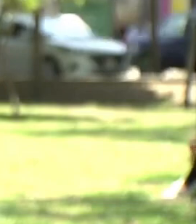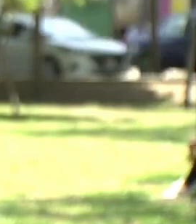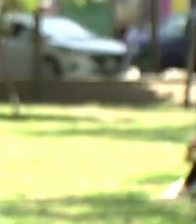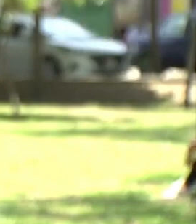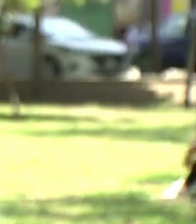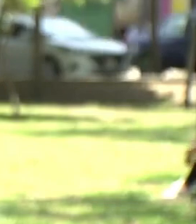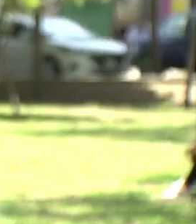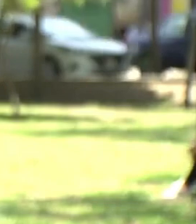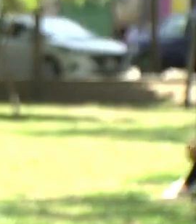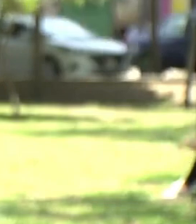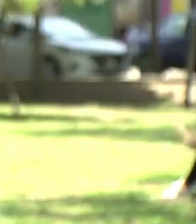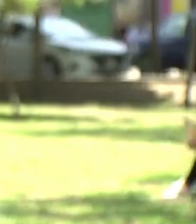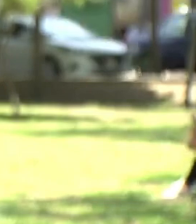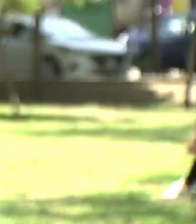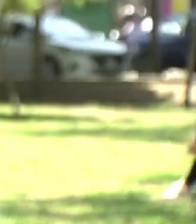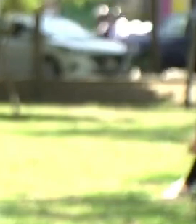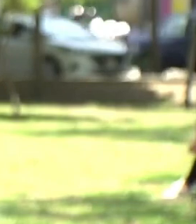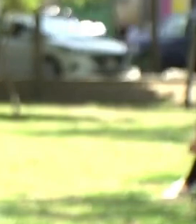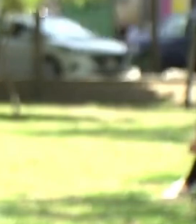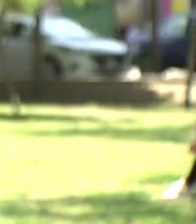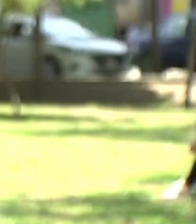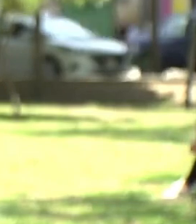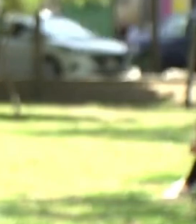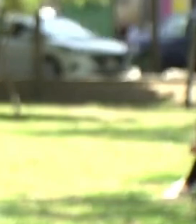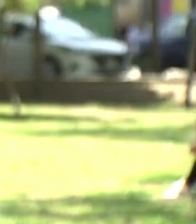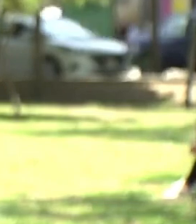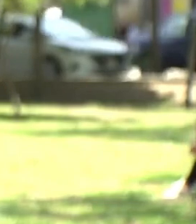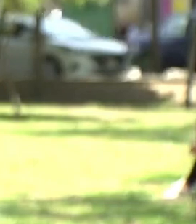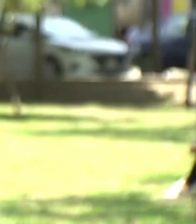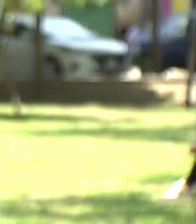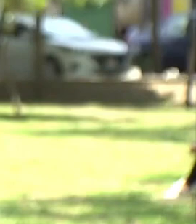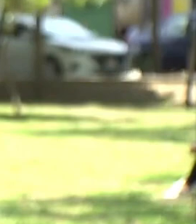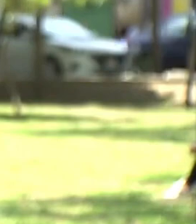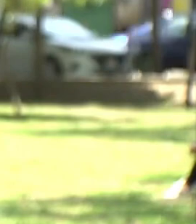En GASO GASO se busca una asistencia integral